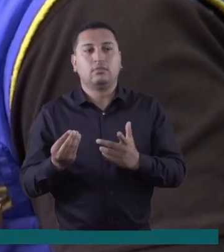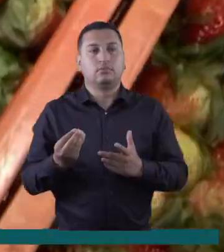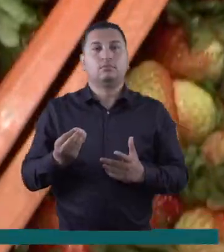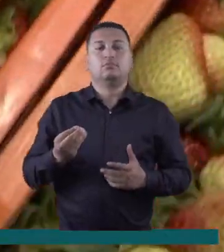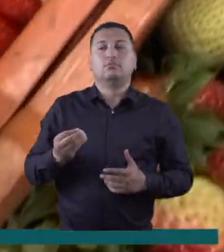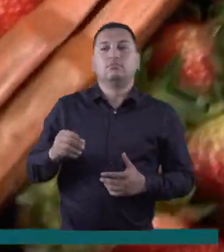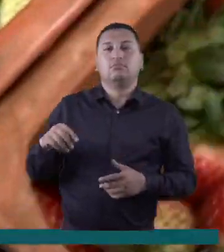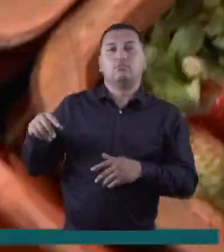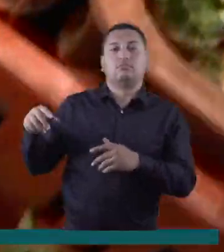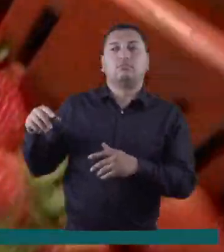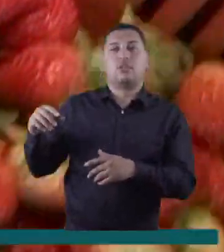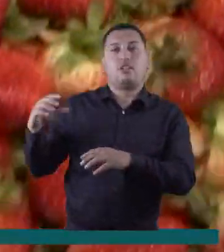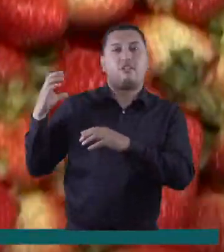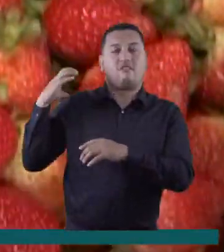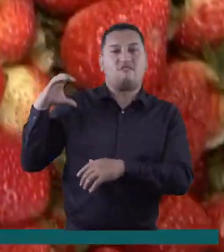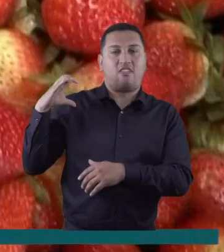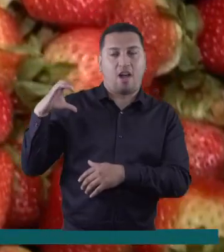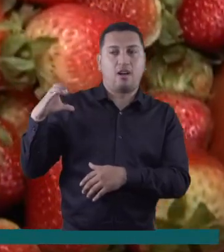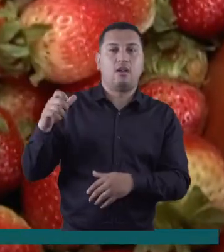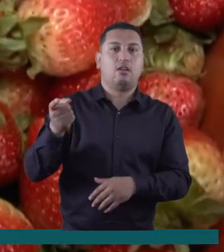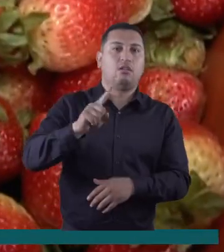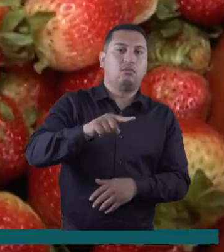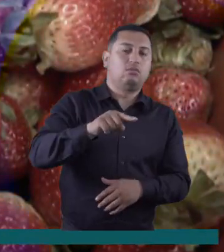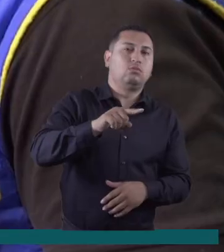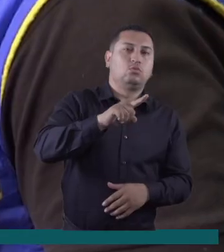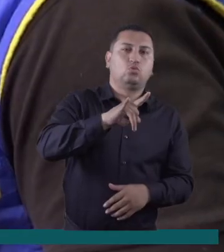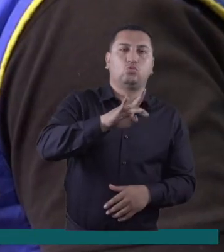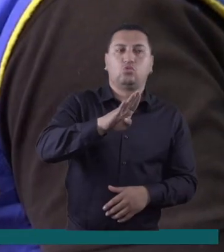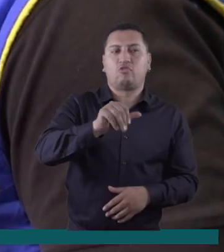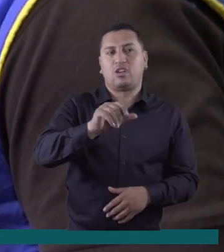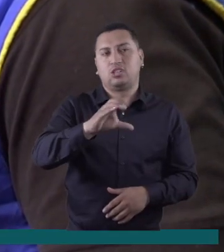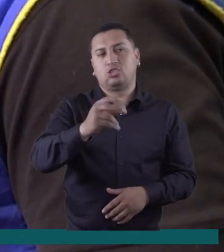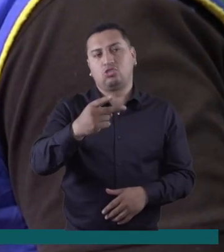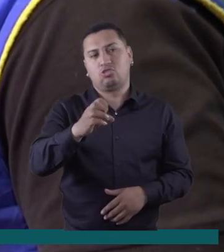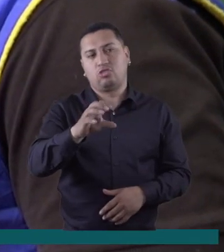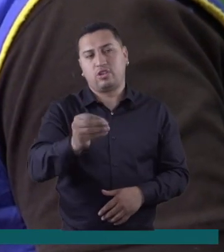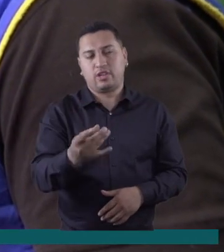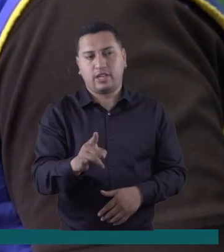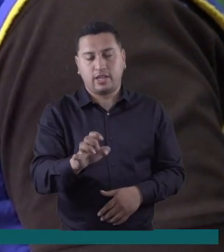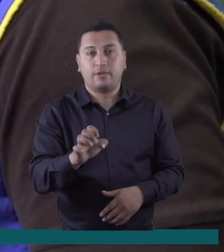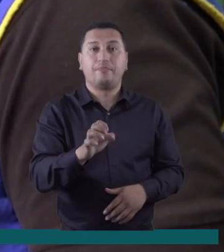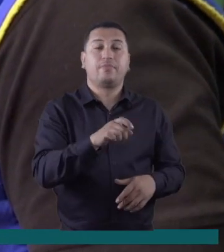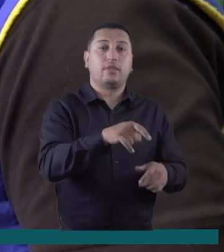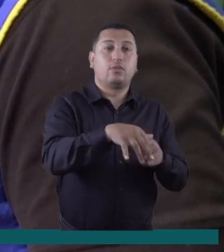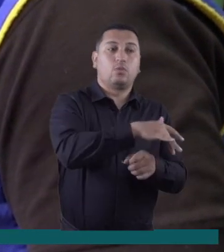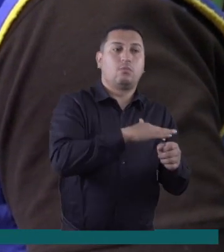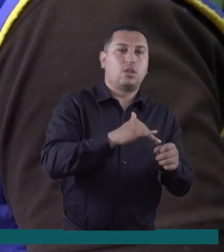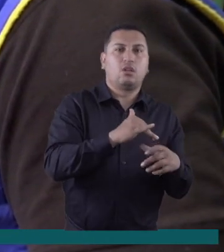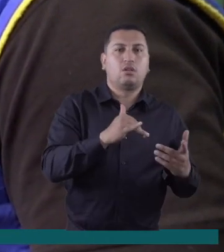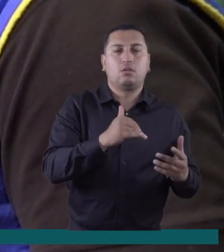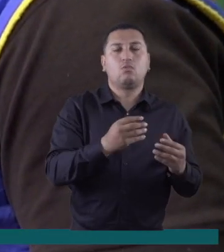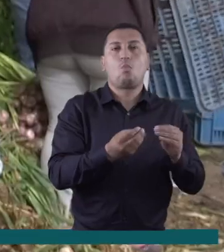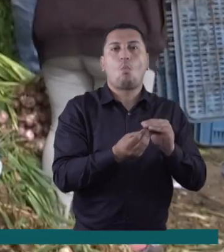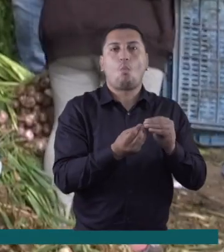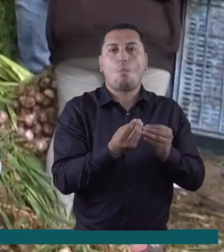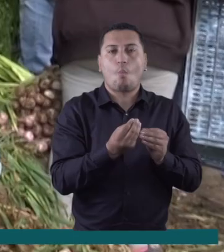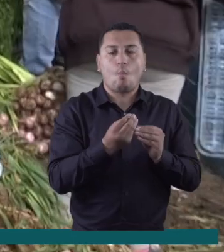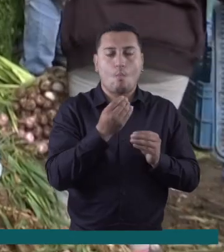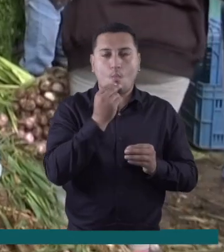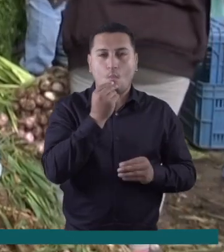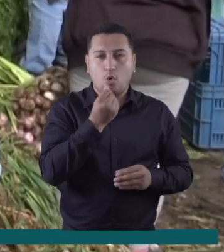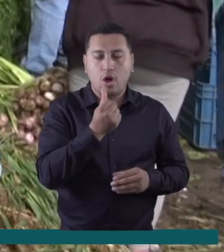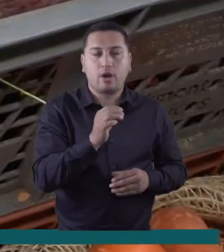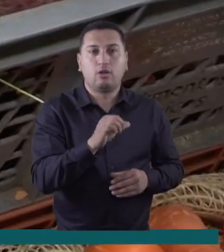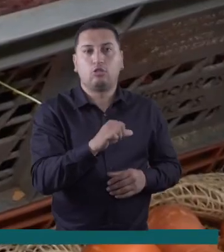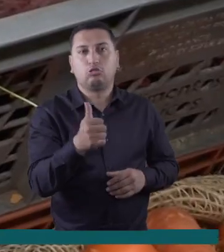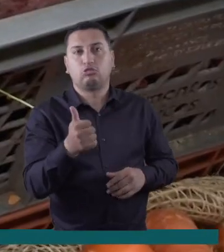Rosales o Bachoque. De Cundinamarca llega maracuyá, llega mora, llega especialmente la fresa. Sin embargo, el